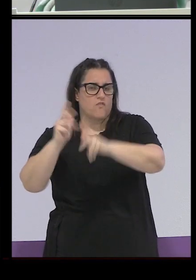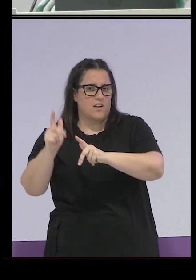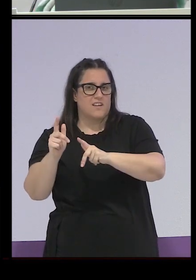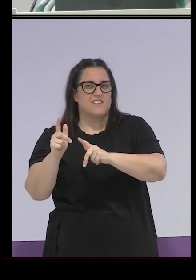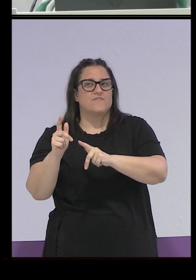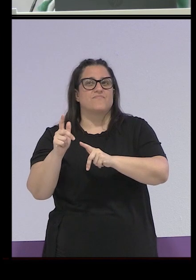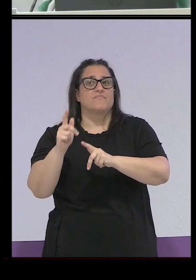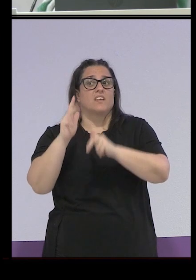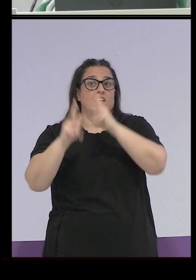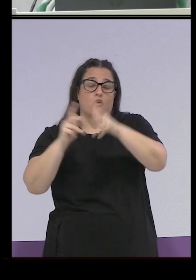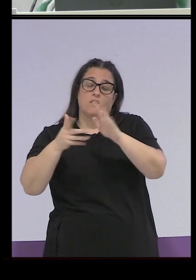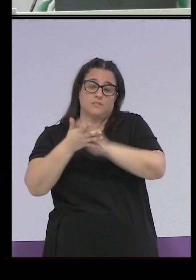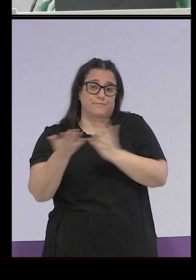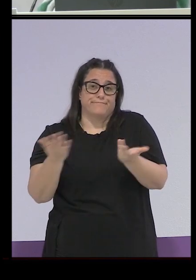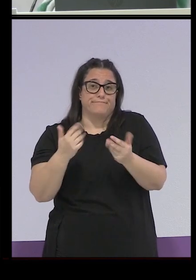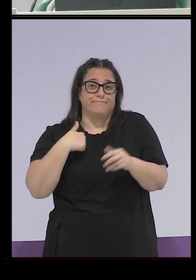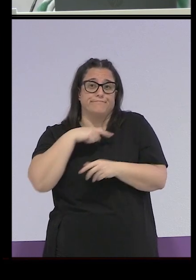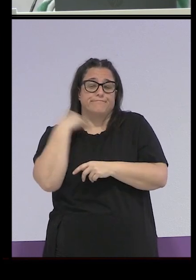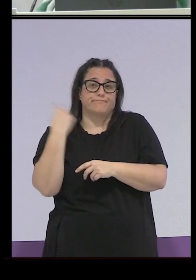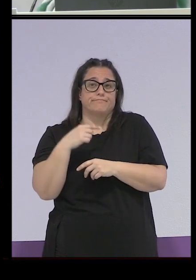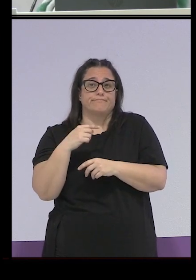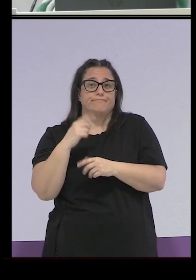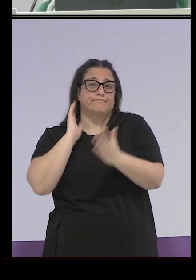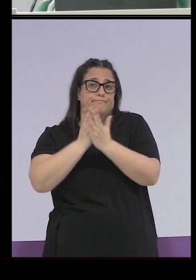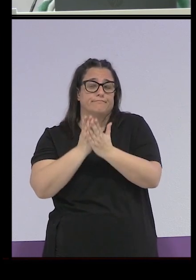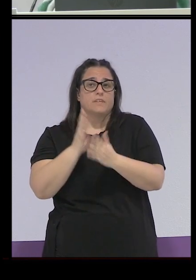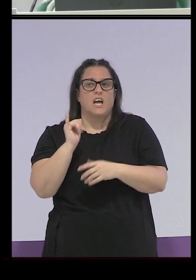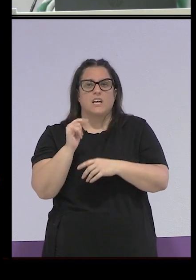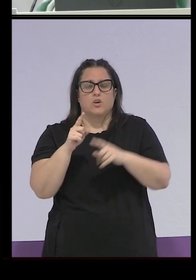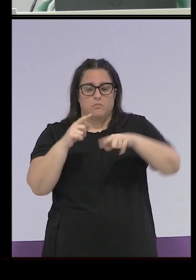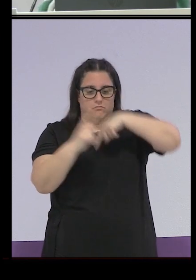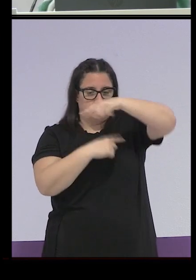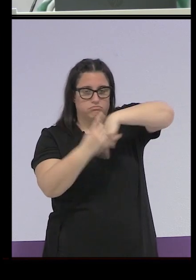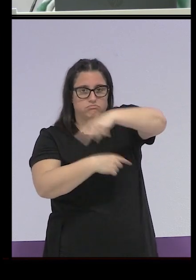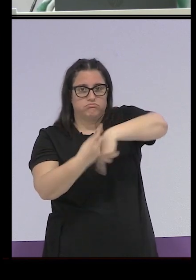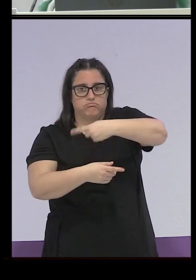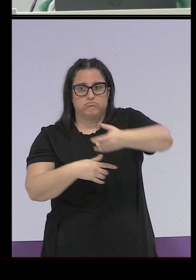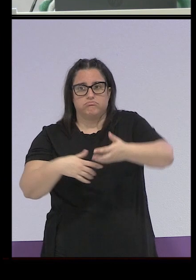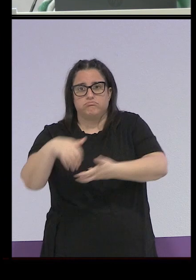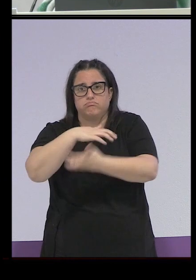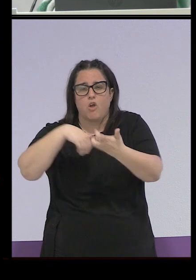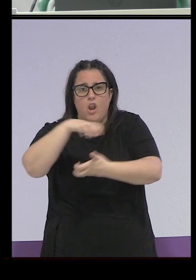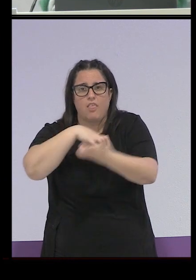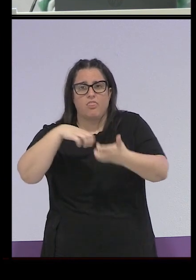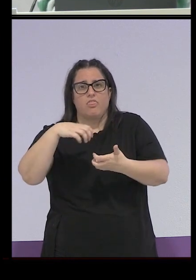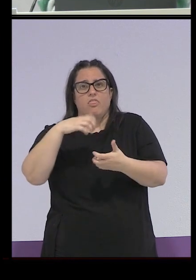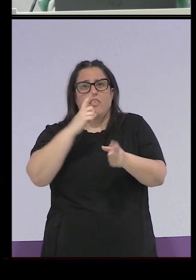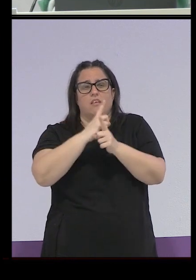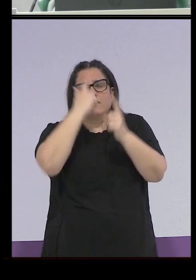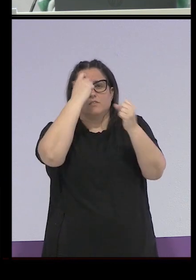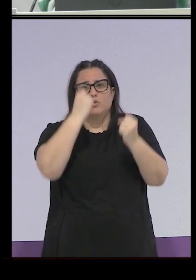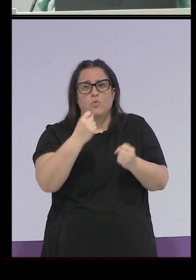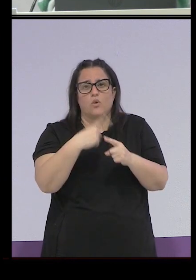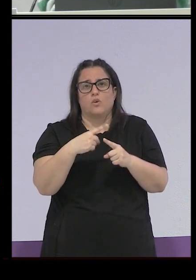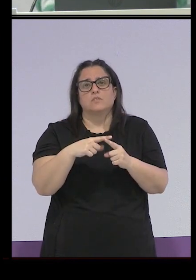que luego ya las convertían en delincuentes pues un poco la espiral de violencia relacionada con la violencia institucional que se